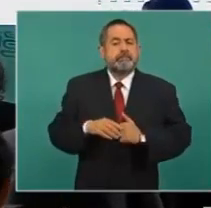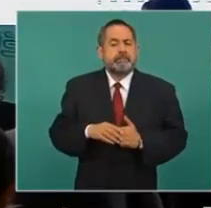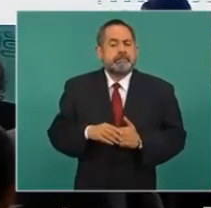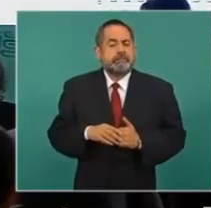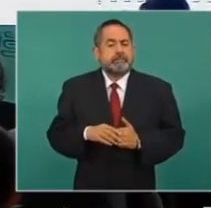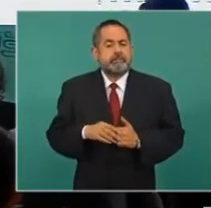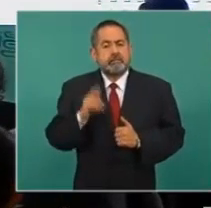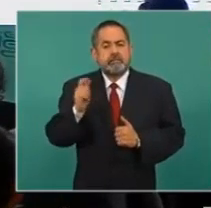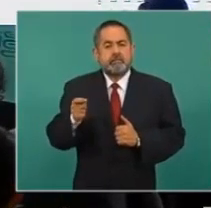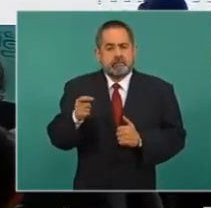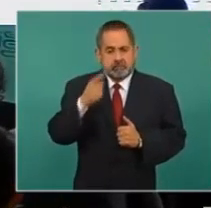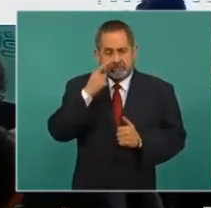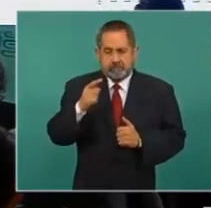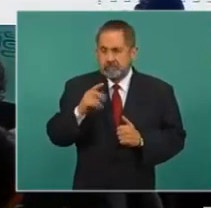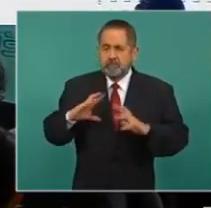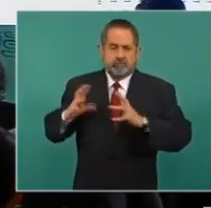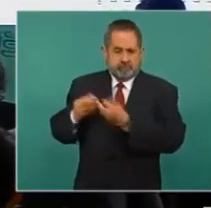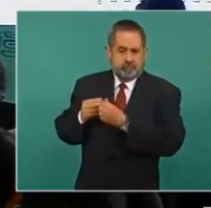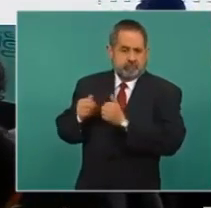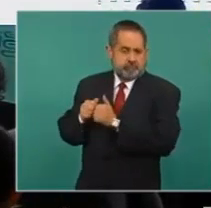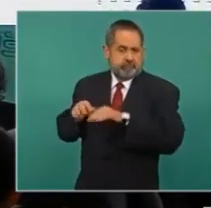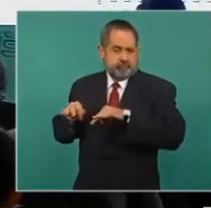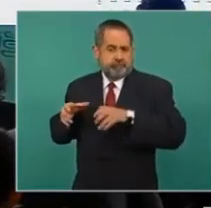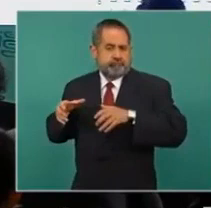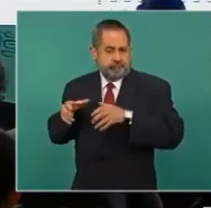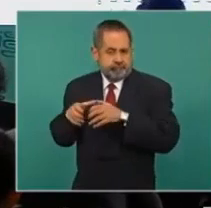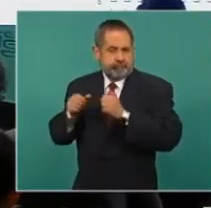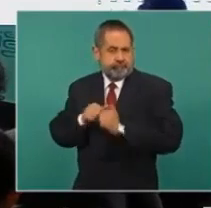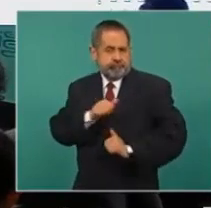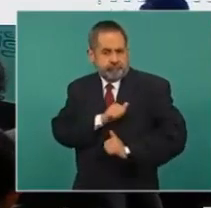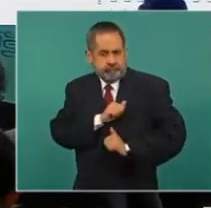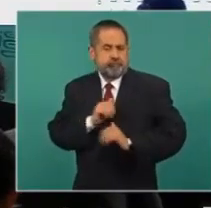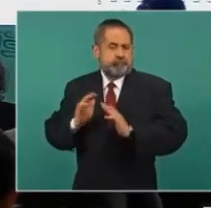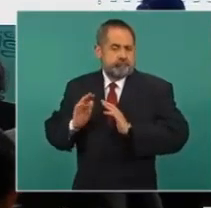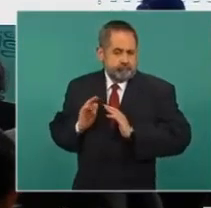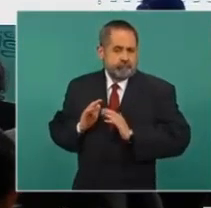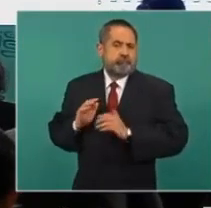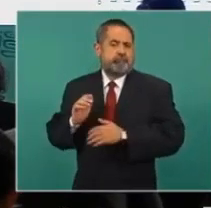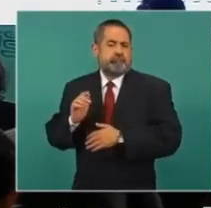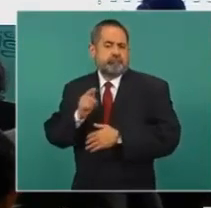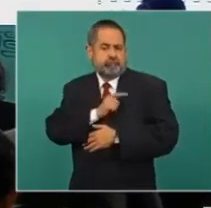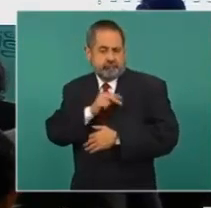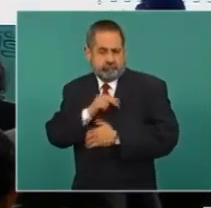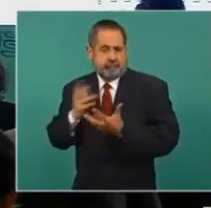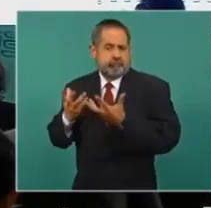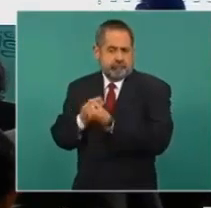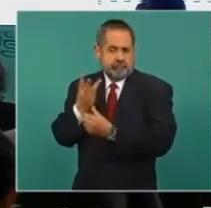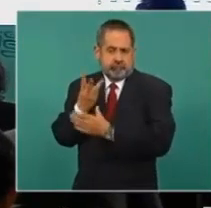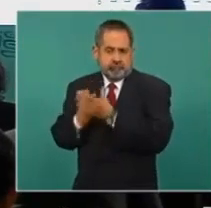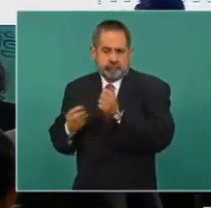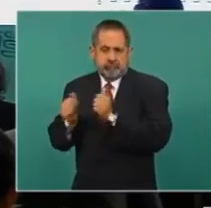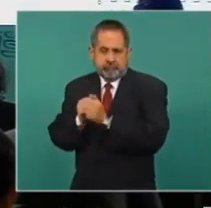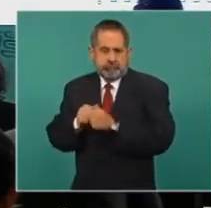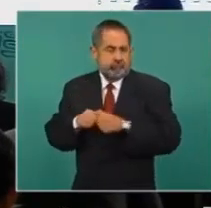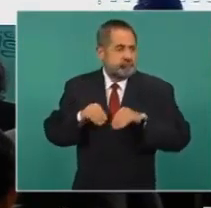son de manera conjunta lo que el trabajo que ha hecho el Ejército, la Armada y la Guardia Nacional, así aquí